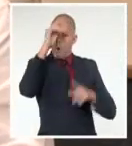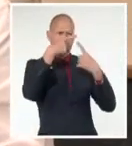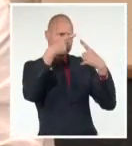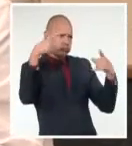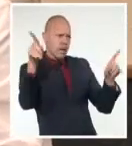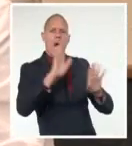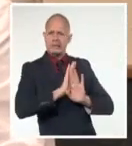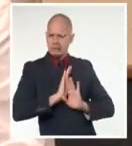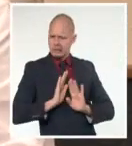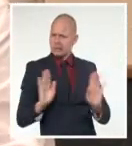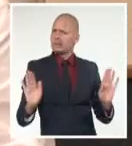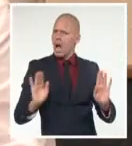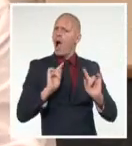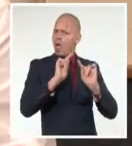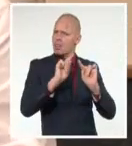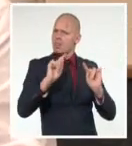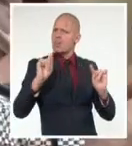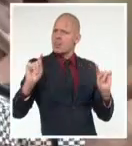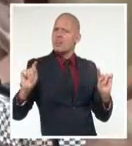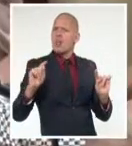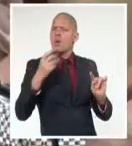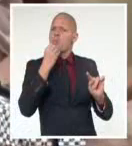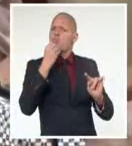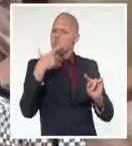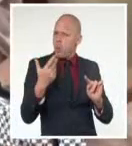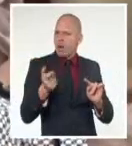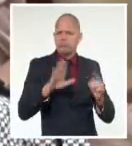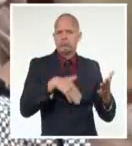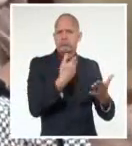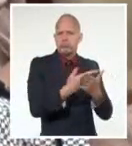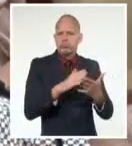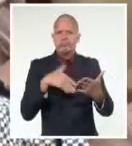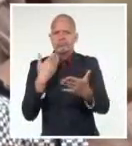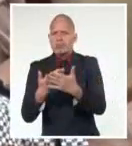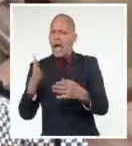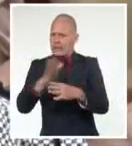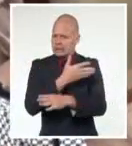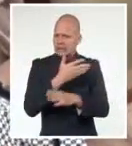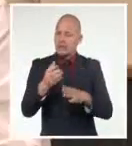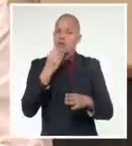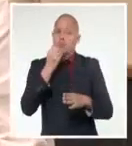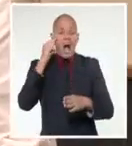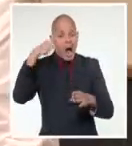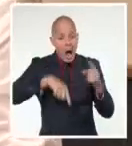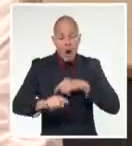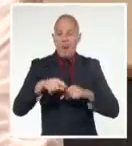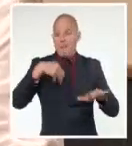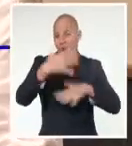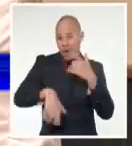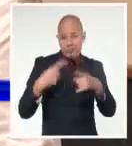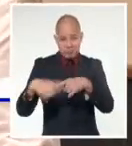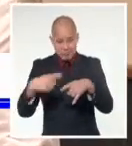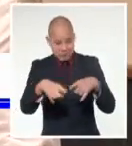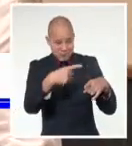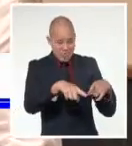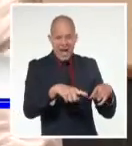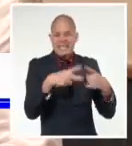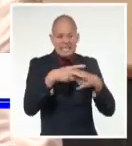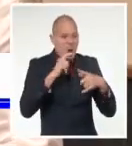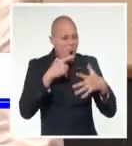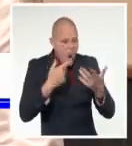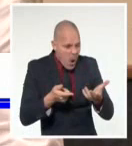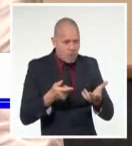sistematizados ya para el aporte de la ciencia a la solución de problemas complejos del país. Pero eso mismo no está